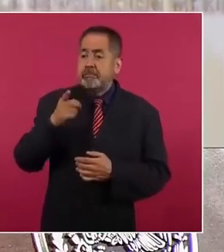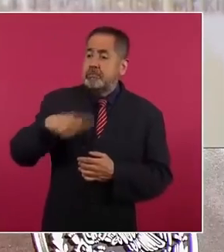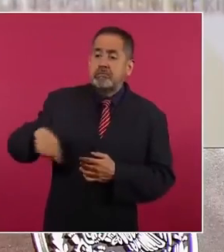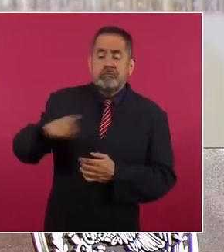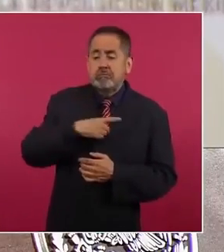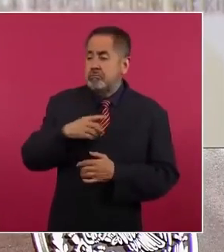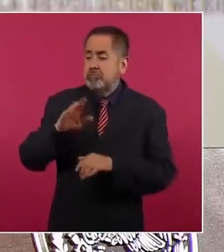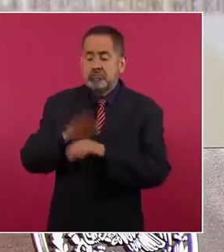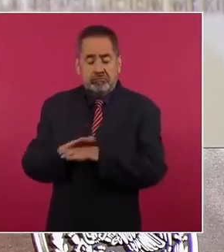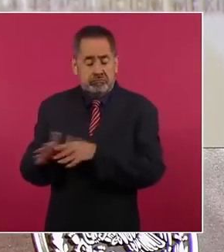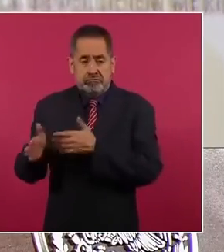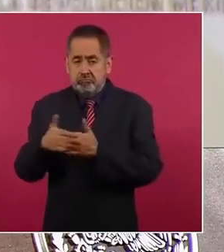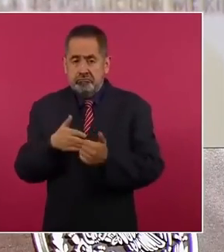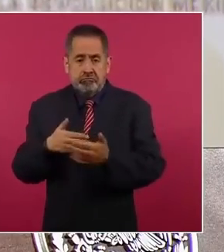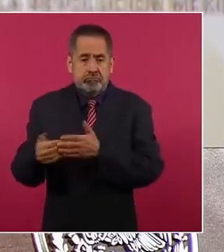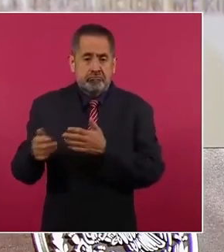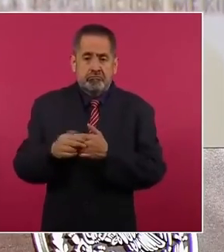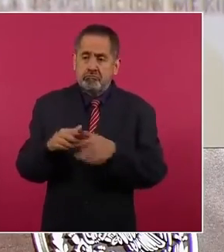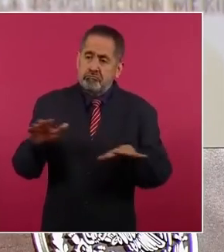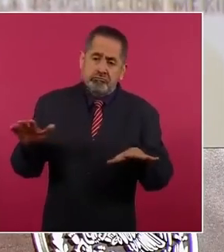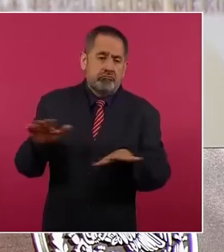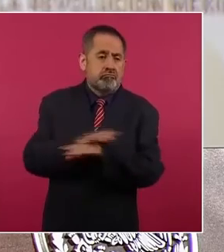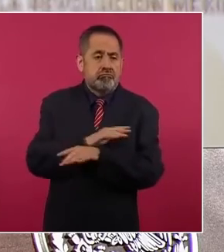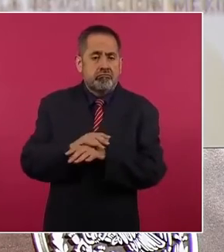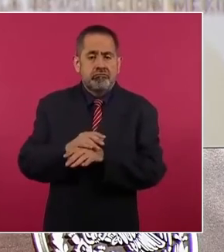sistema judicial,